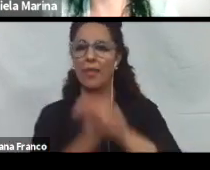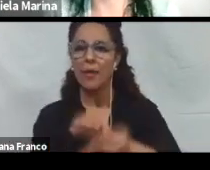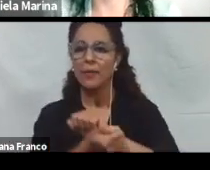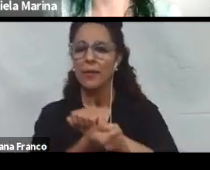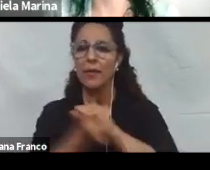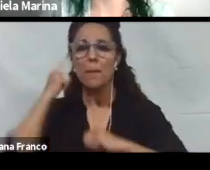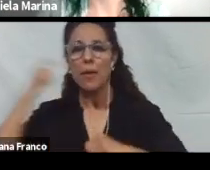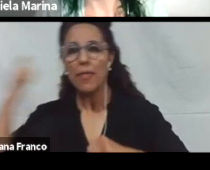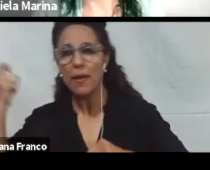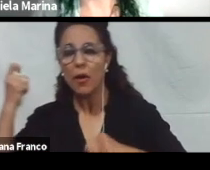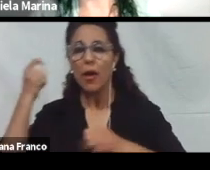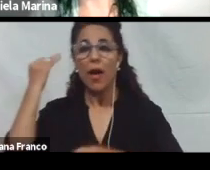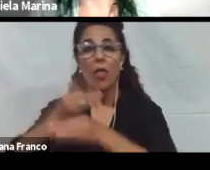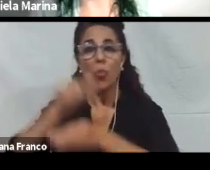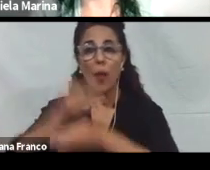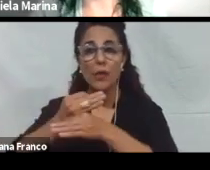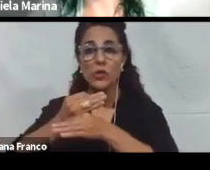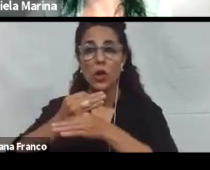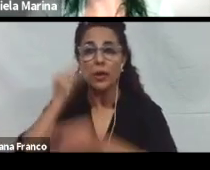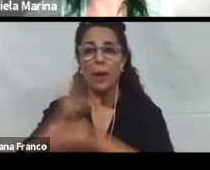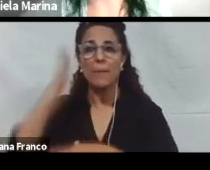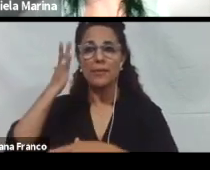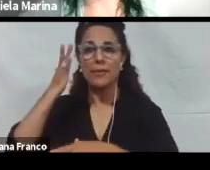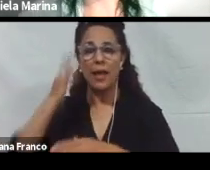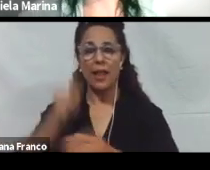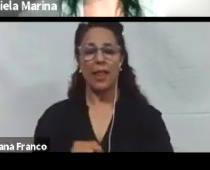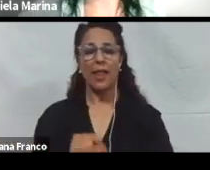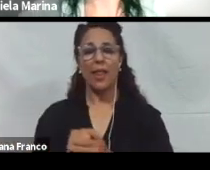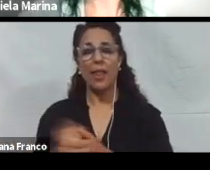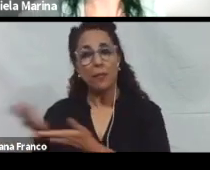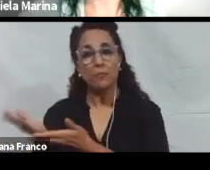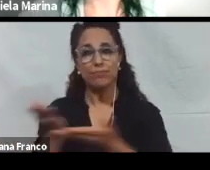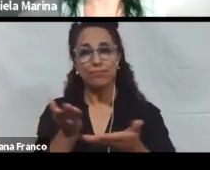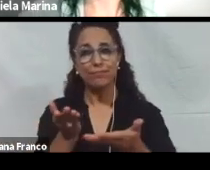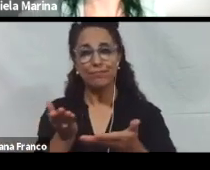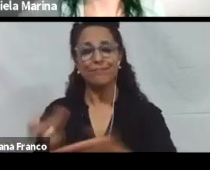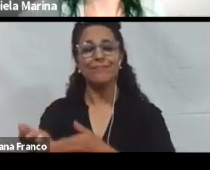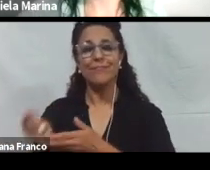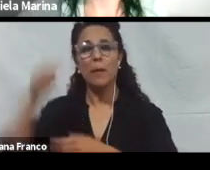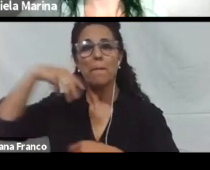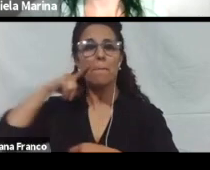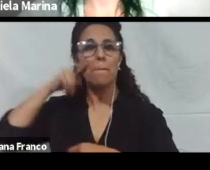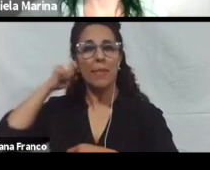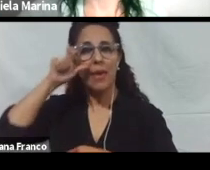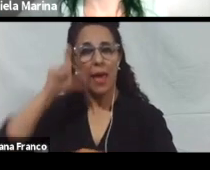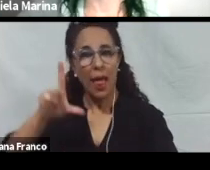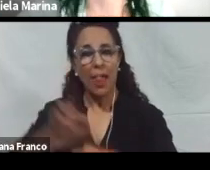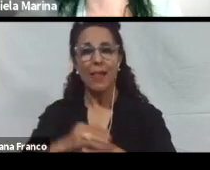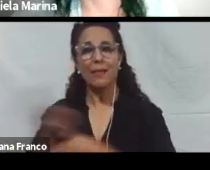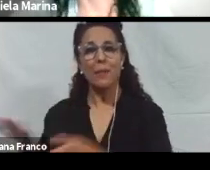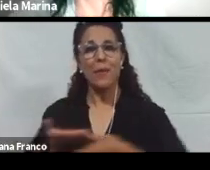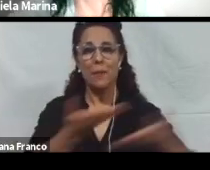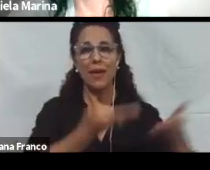educación especial. Te doy la palabra, Miguel, para que te presentes vos. Muchas gracias. Bienvenidos a todos.